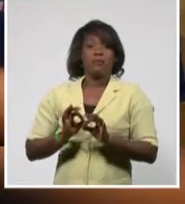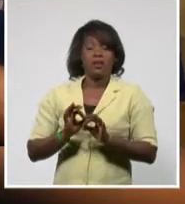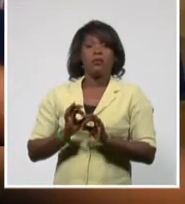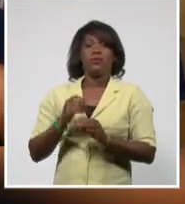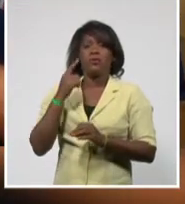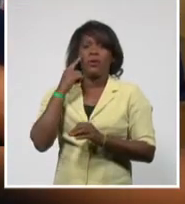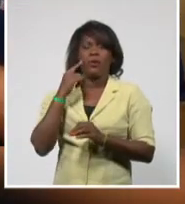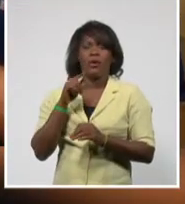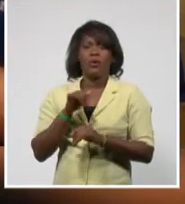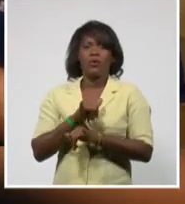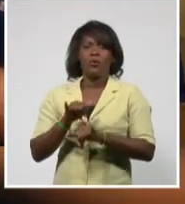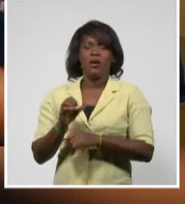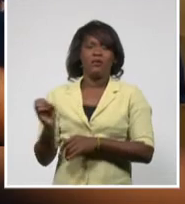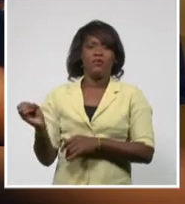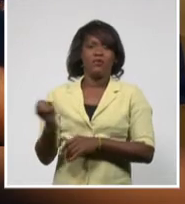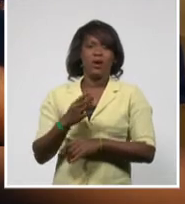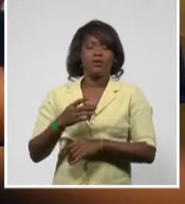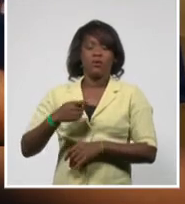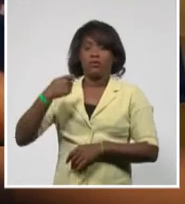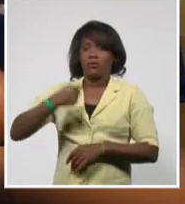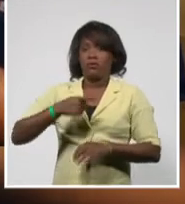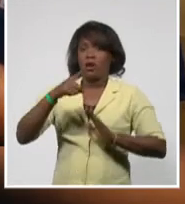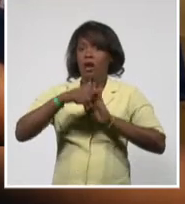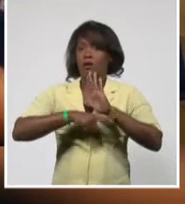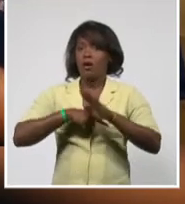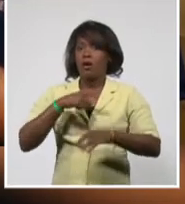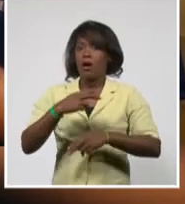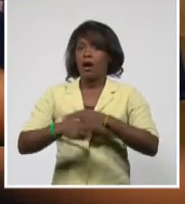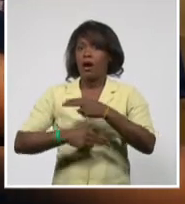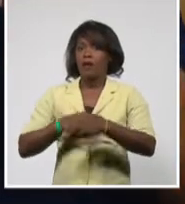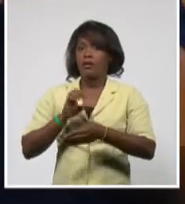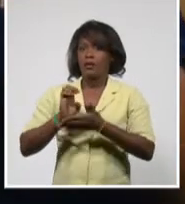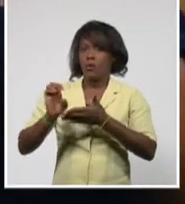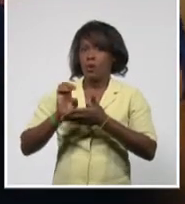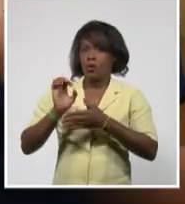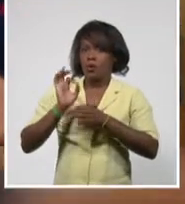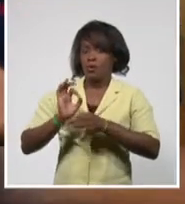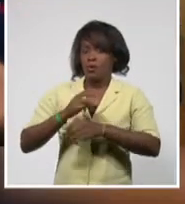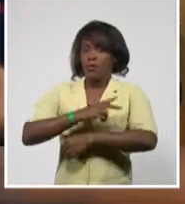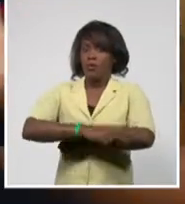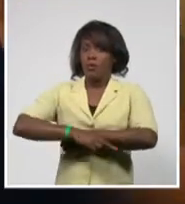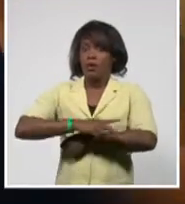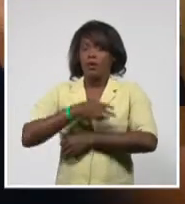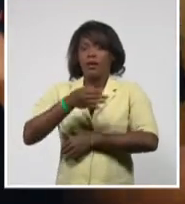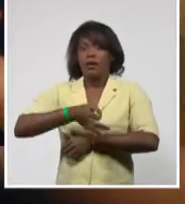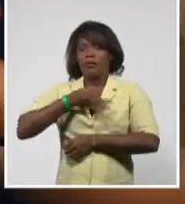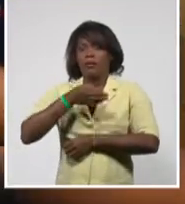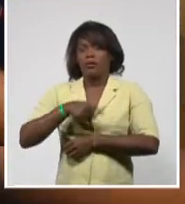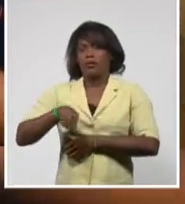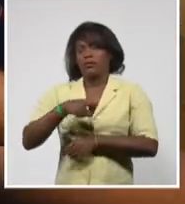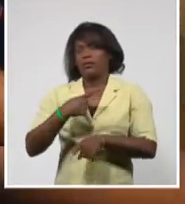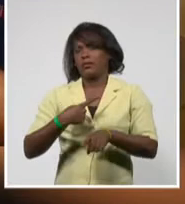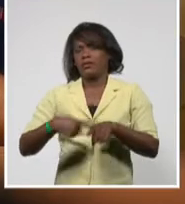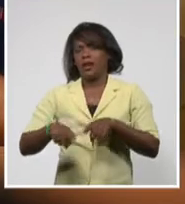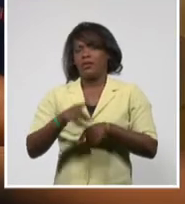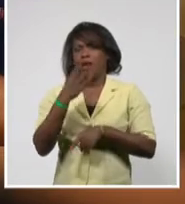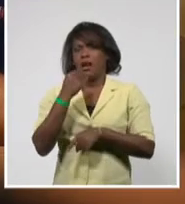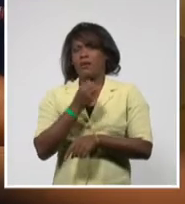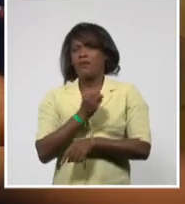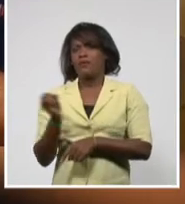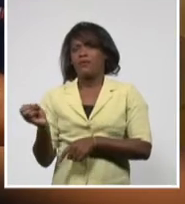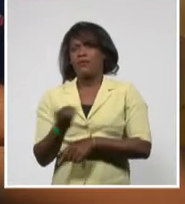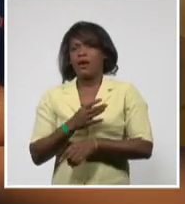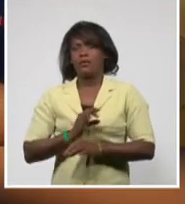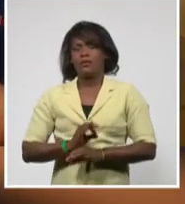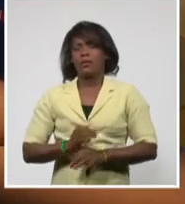los jueces ecuatorianos aseguraron que Correa actuó a través de influjo psíquico, asimismo, como usted lo está escuchando,